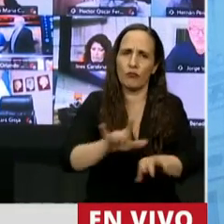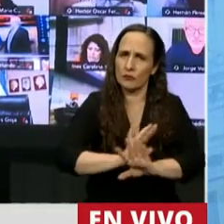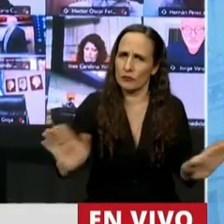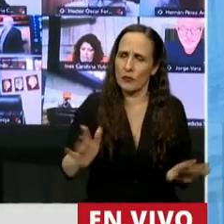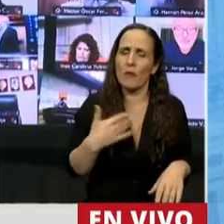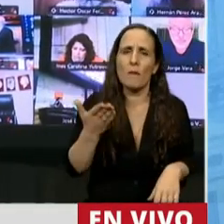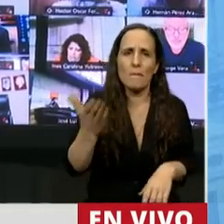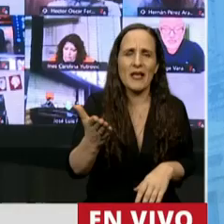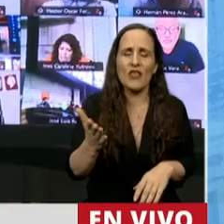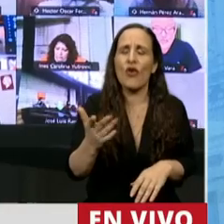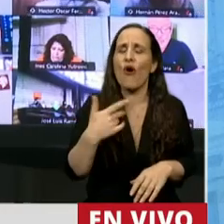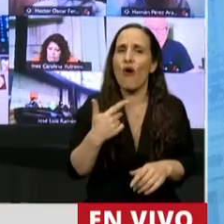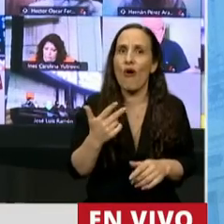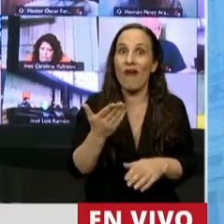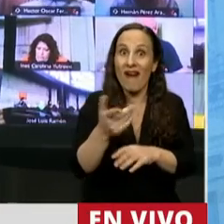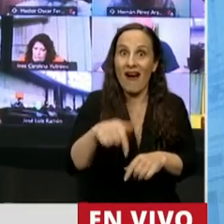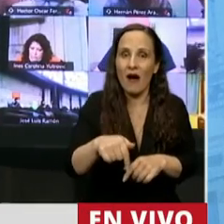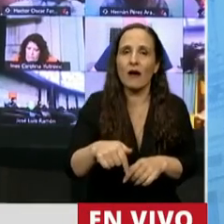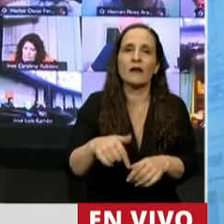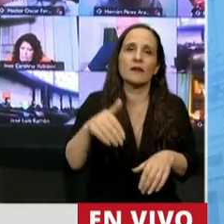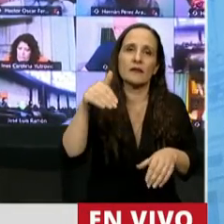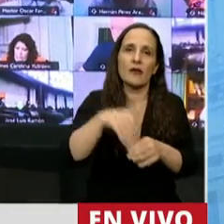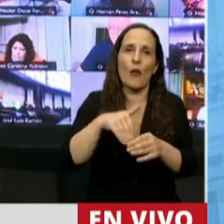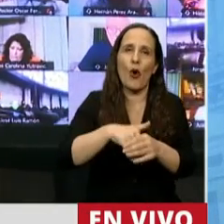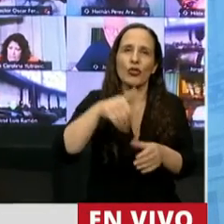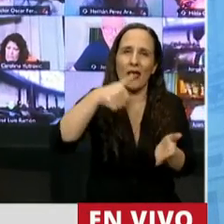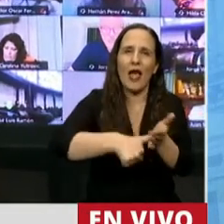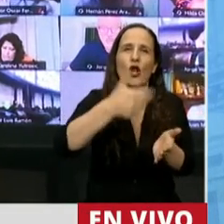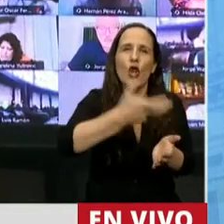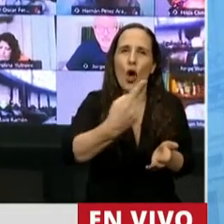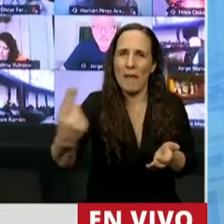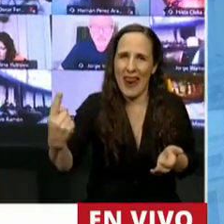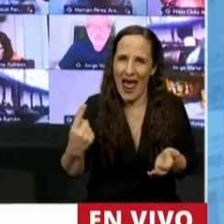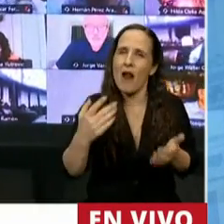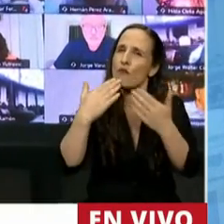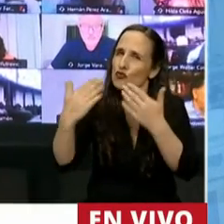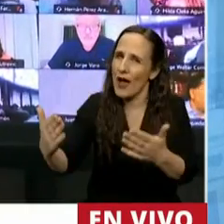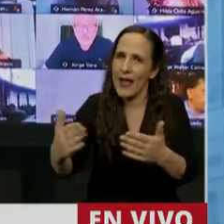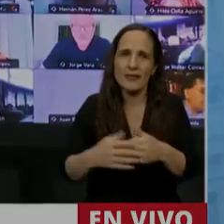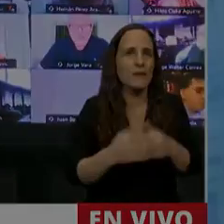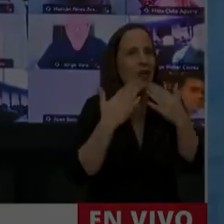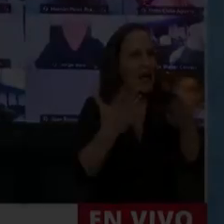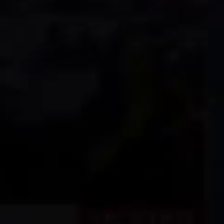Solicito, Presidente, que esta moción sea votada de manera nominal. Gracias. Muchas gracias, diputado.